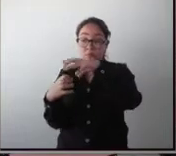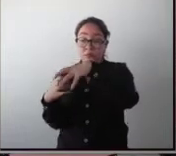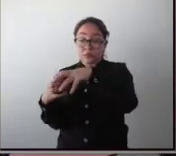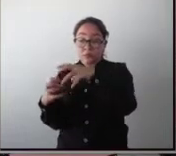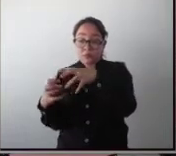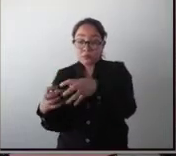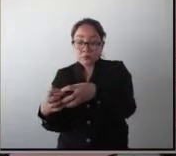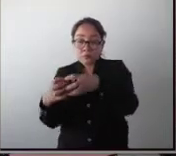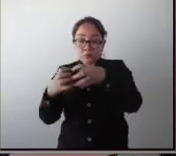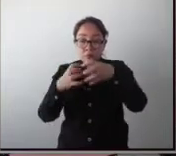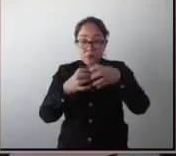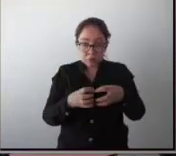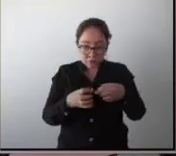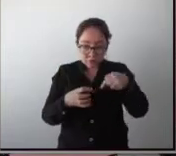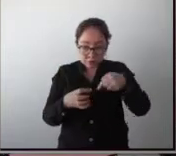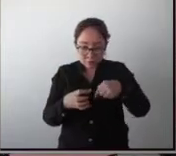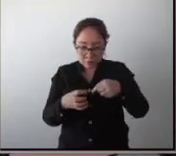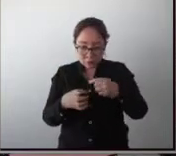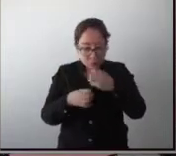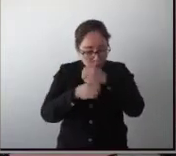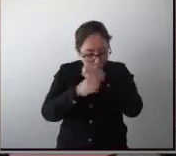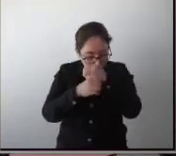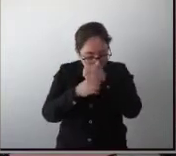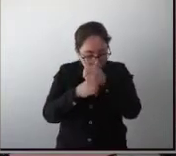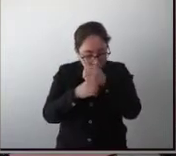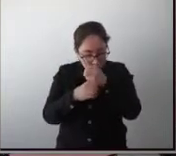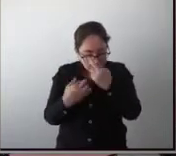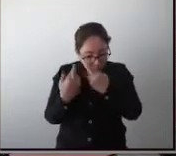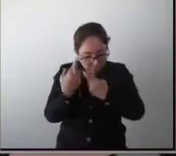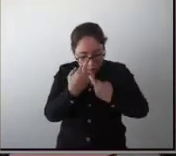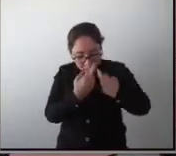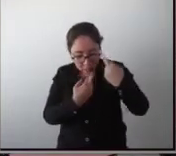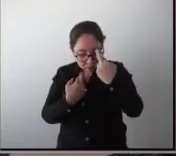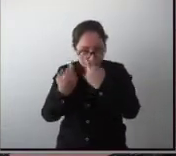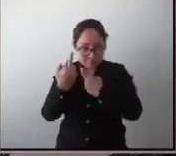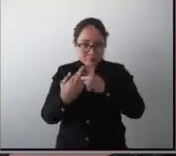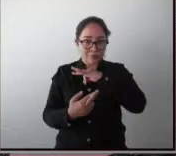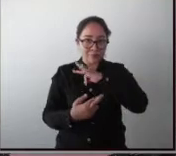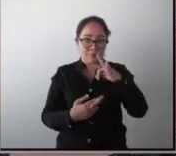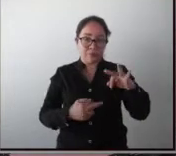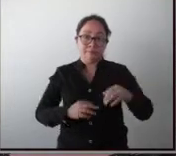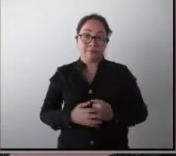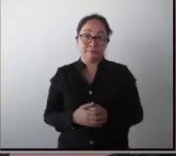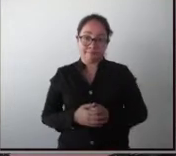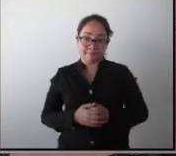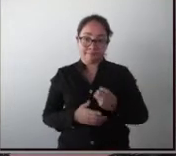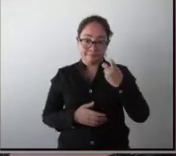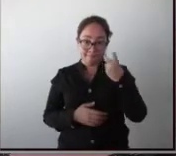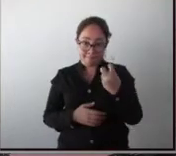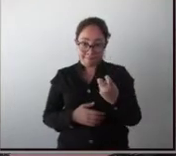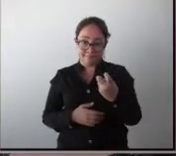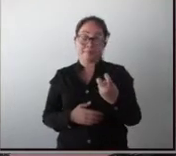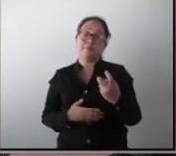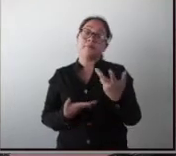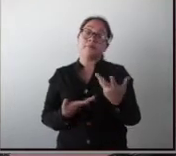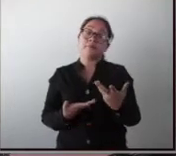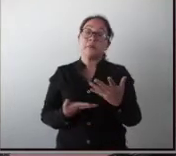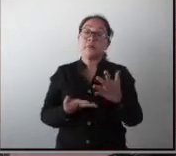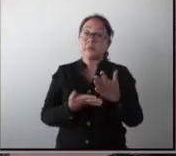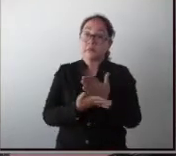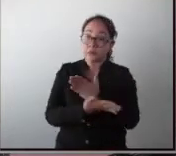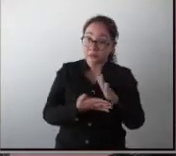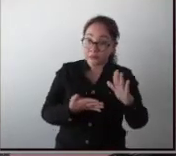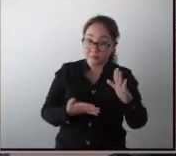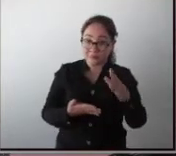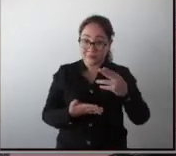en un dispositivo para observarlo y estudiarlo. Ese es por un lado. Por otro lado, si nosotros